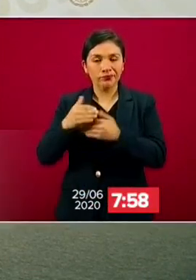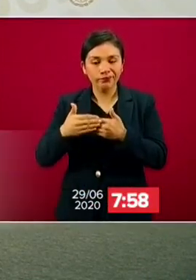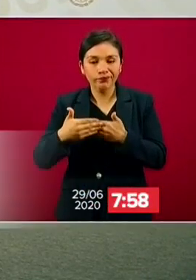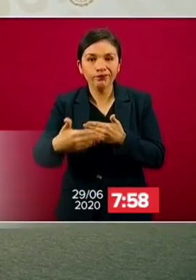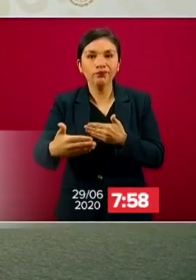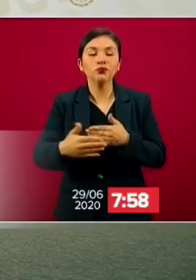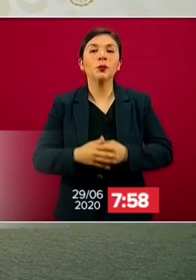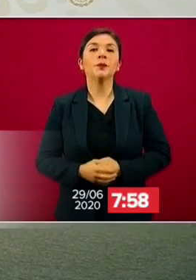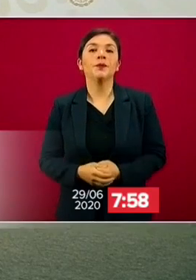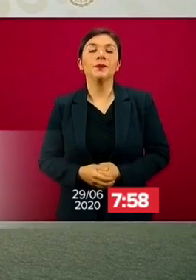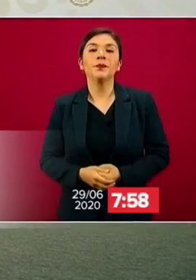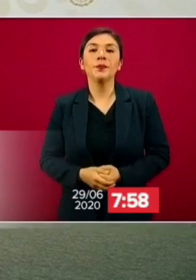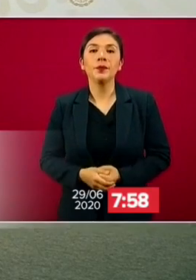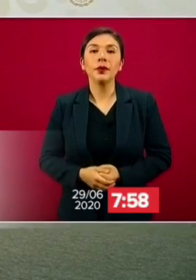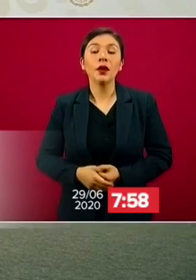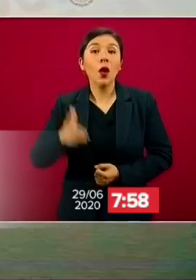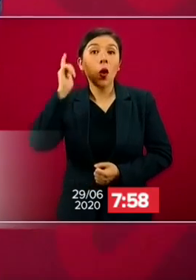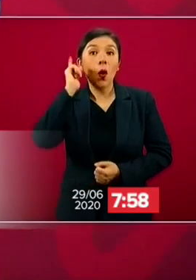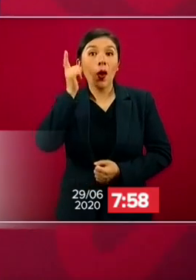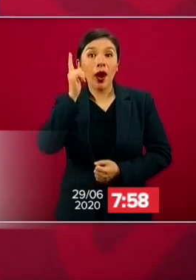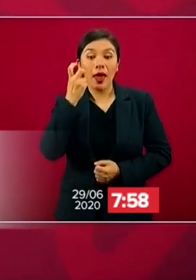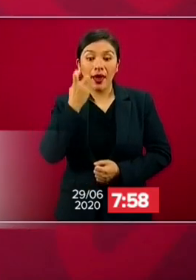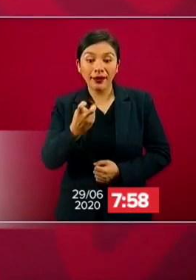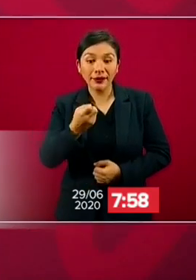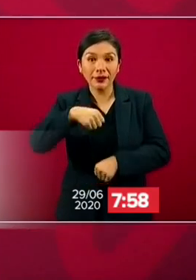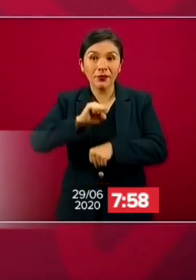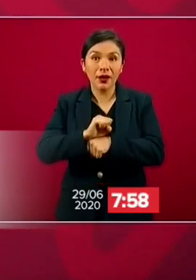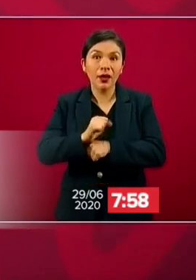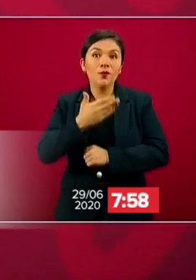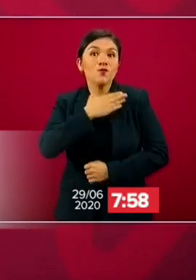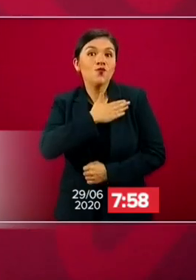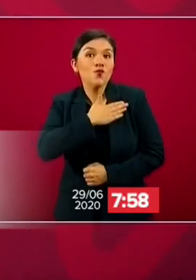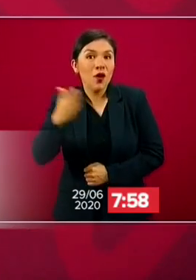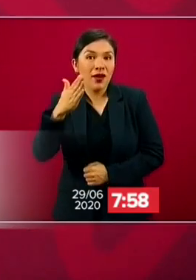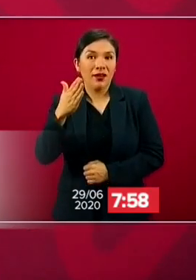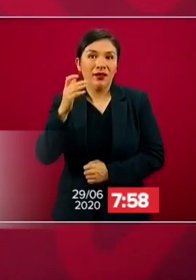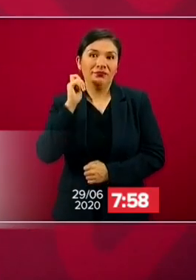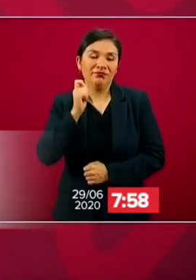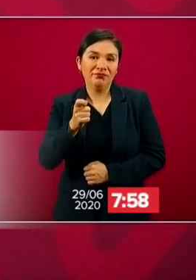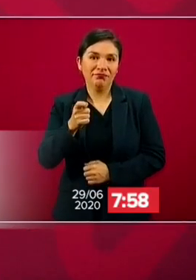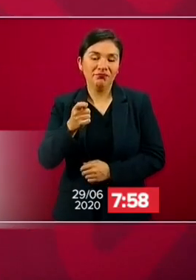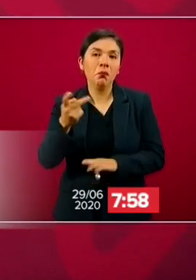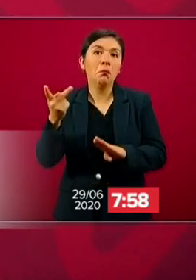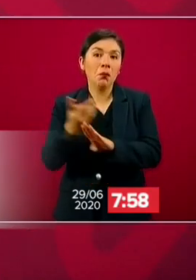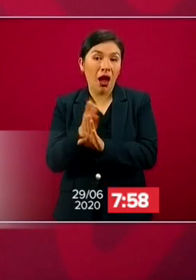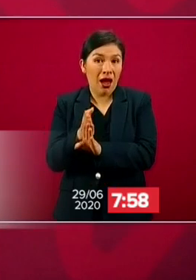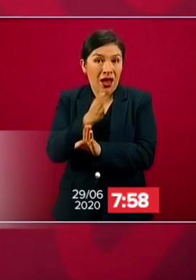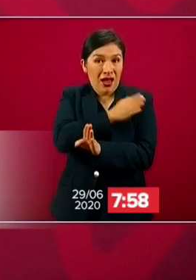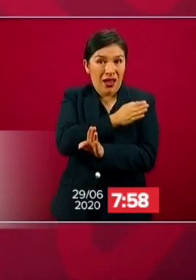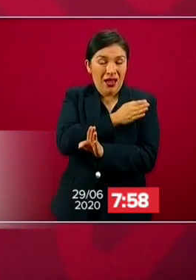Esperemos que sea una buena semana la que pasó.